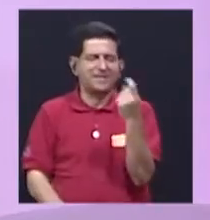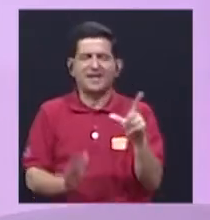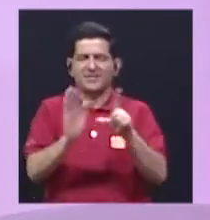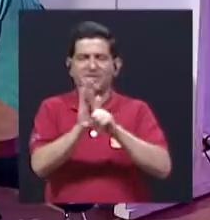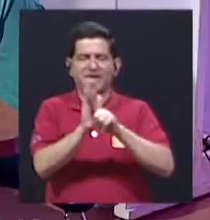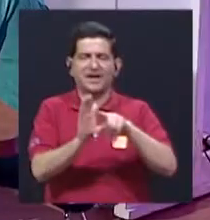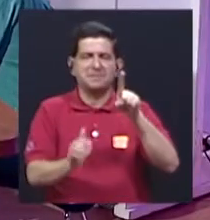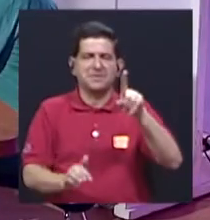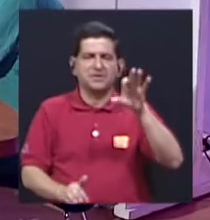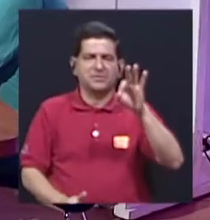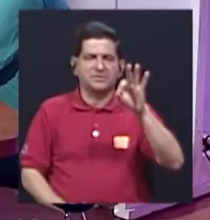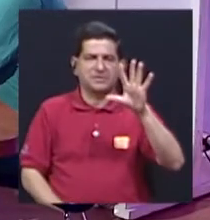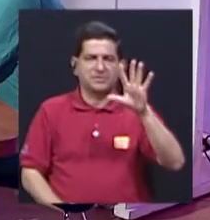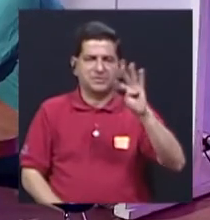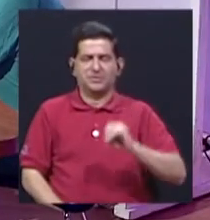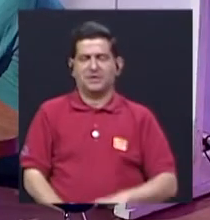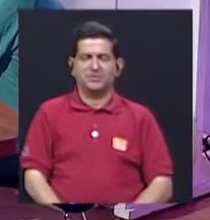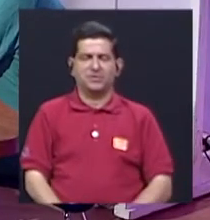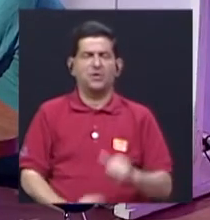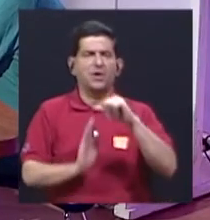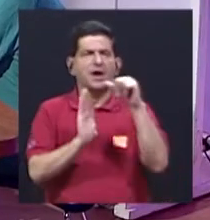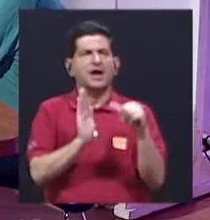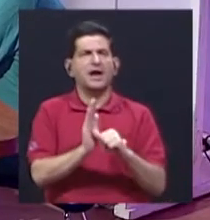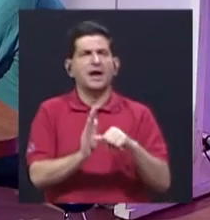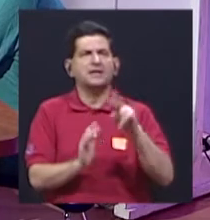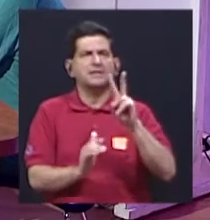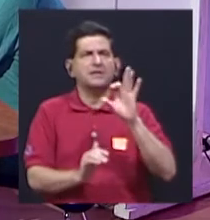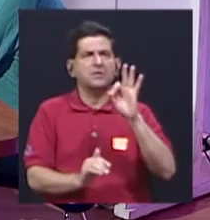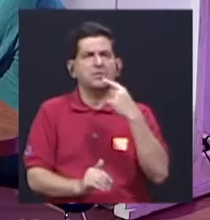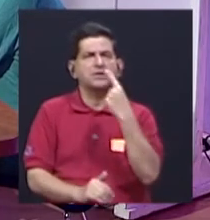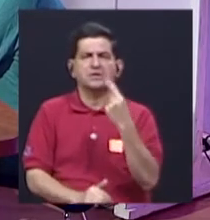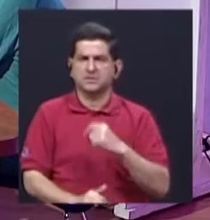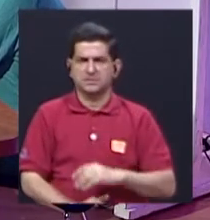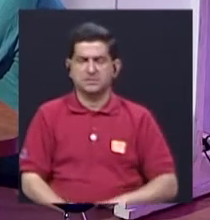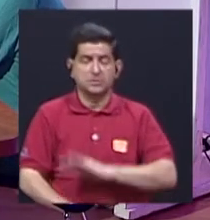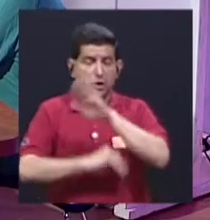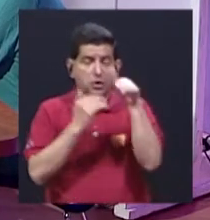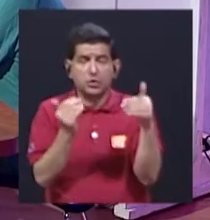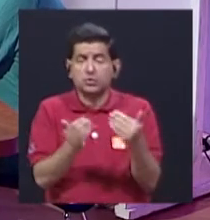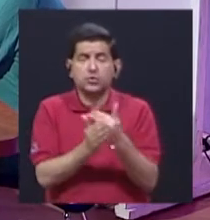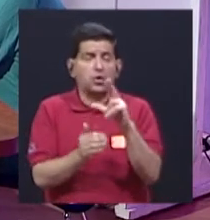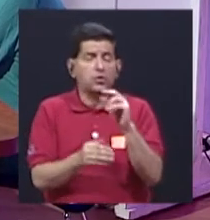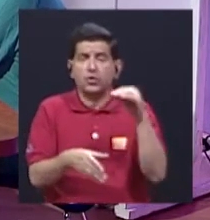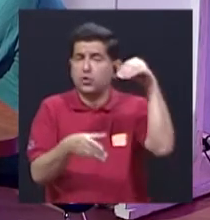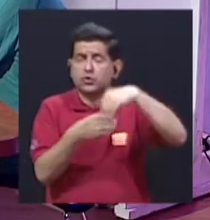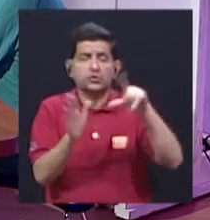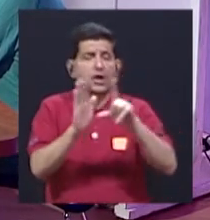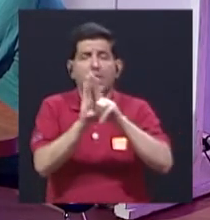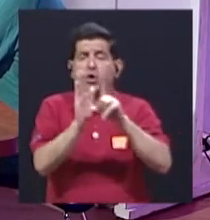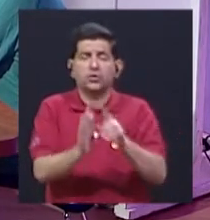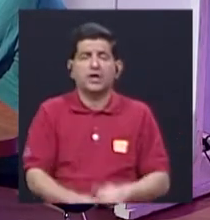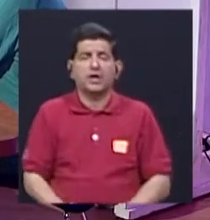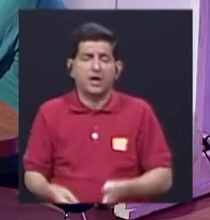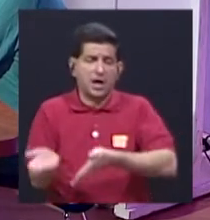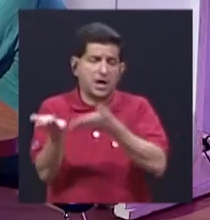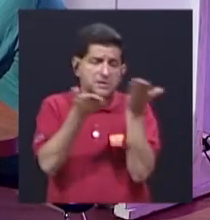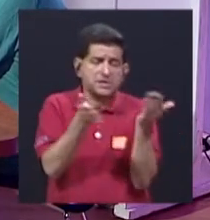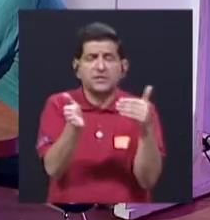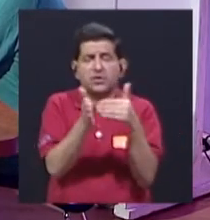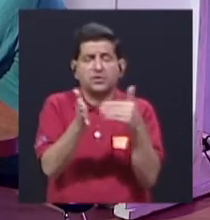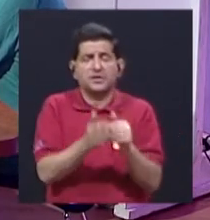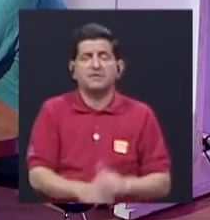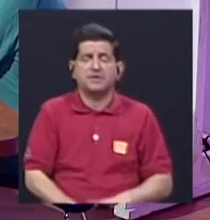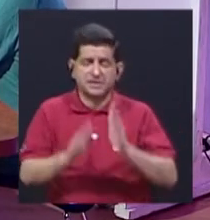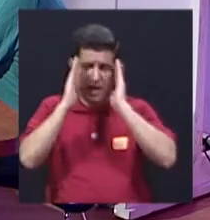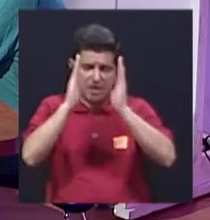54, sino que más bien en el artículo 29 dijo, todo lo que no se contenga en esta ley, devuélvase a la ley de